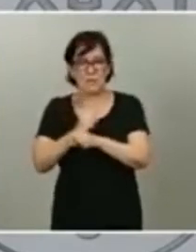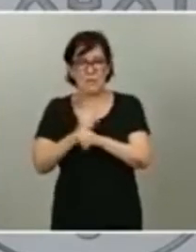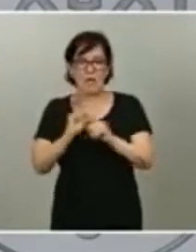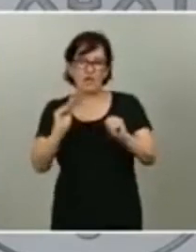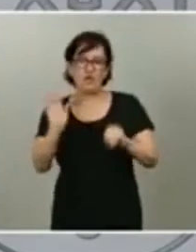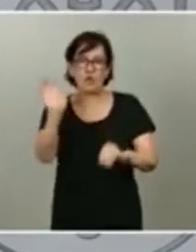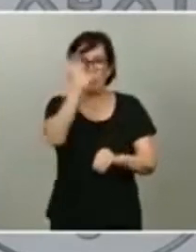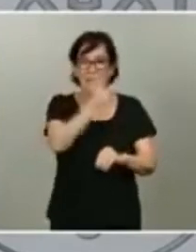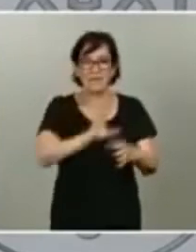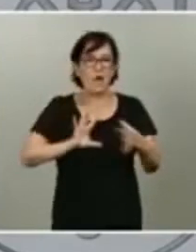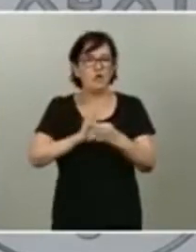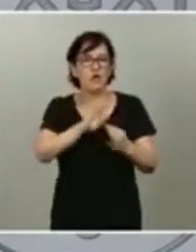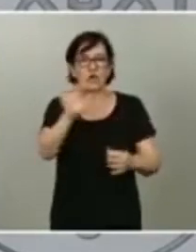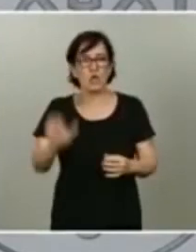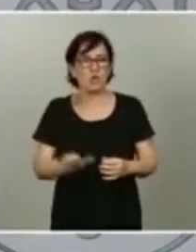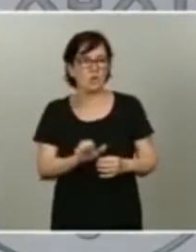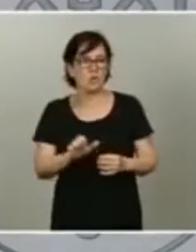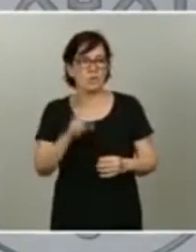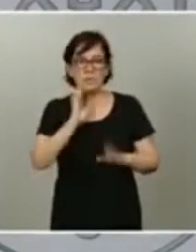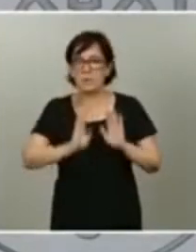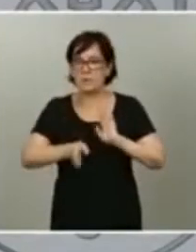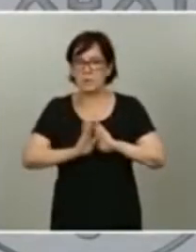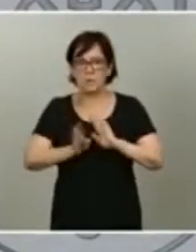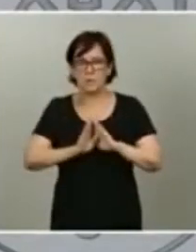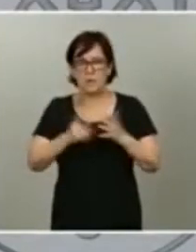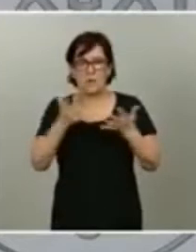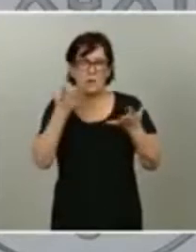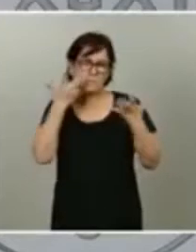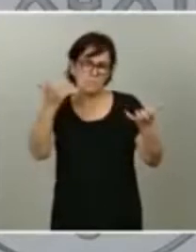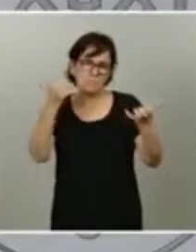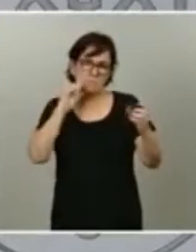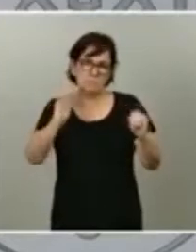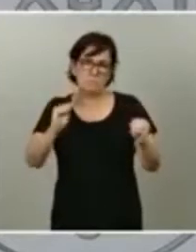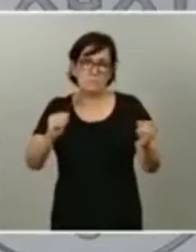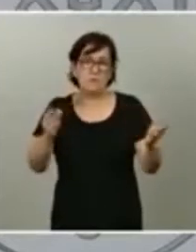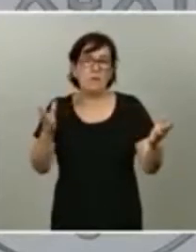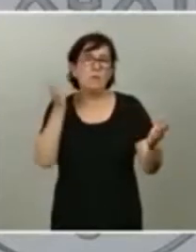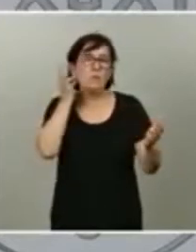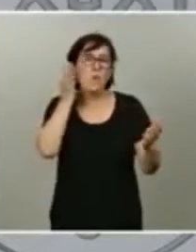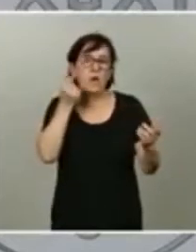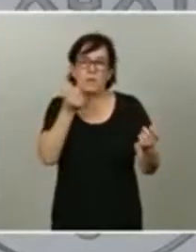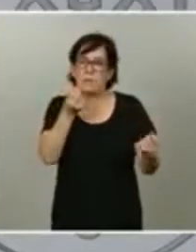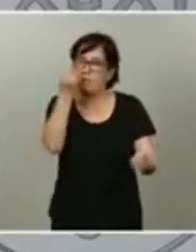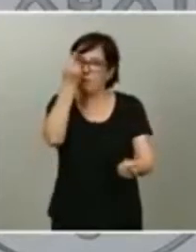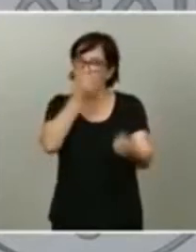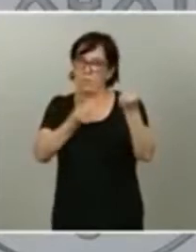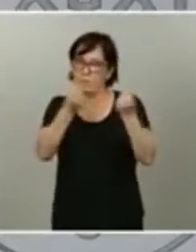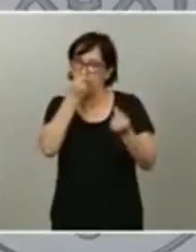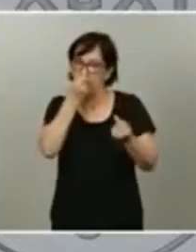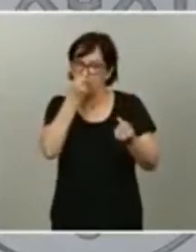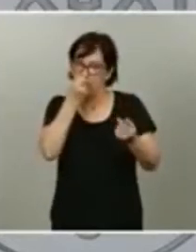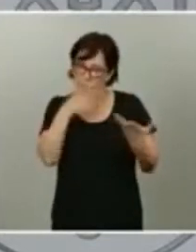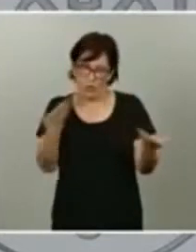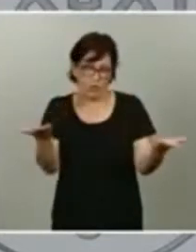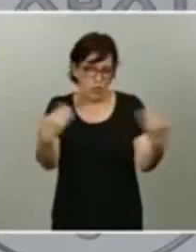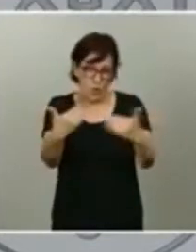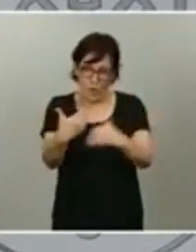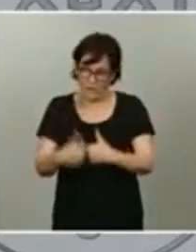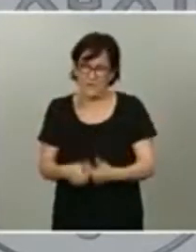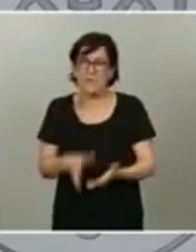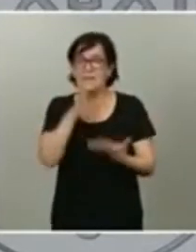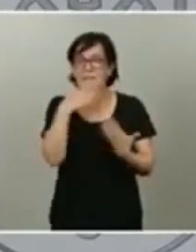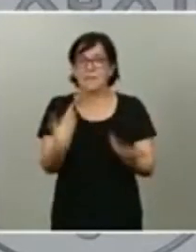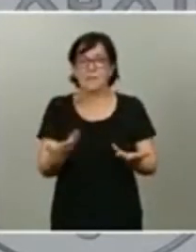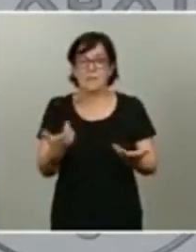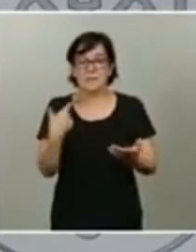Unión Europea, siga habiendo una clara evidencia de ausencia de mujeres en ese entorno. Y el hecho de que se presenten